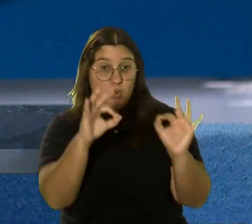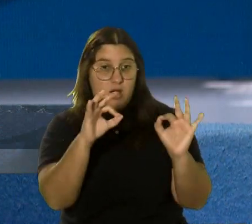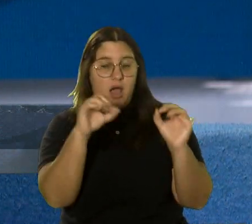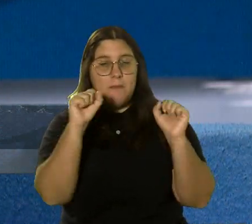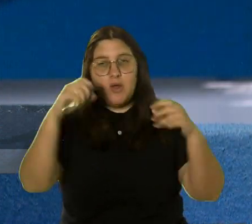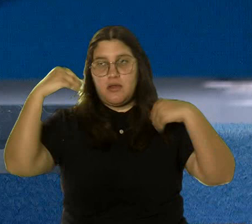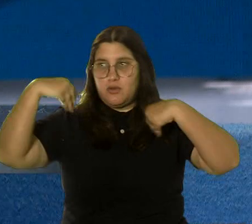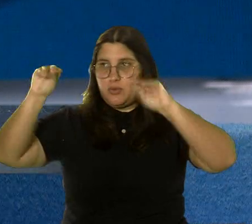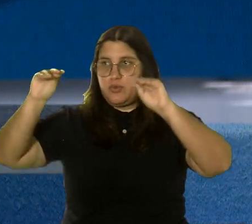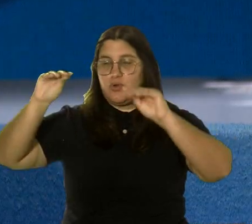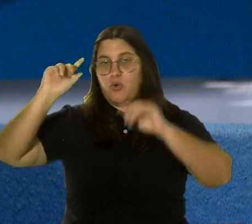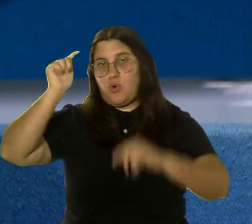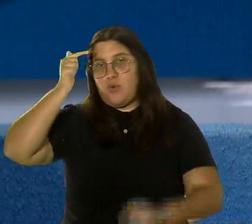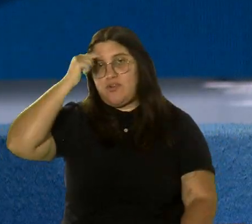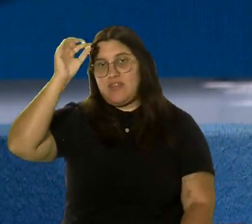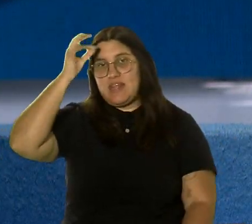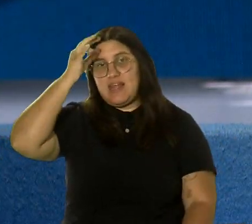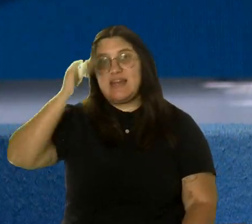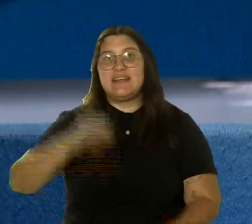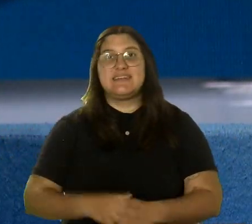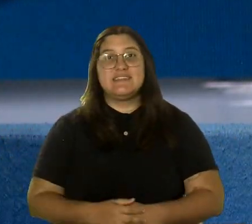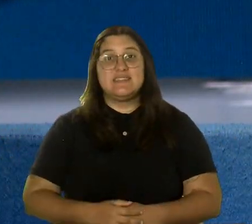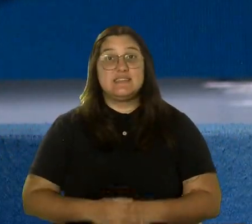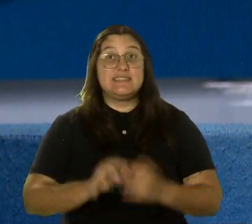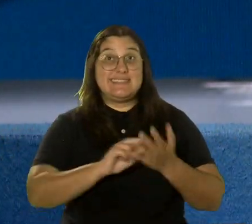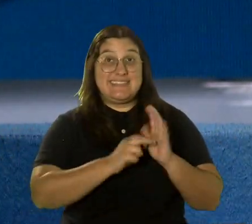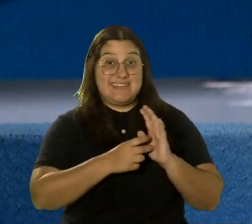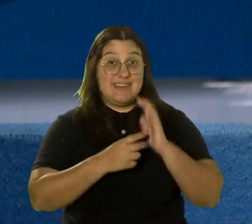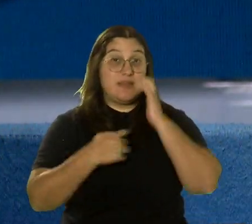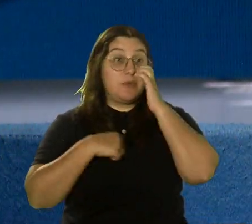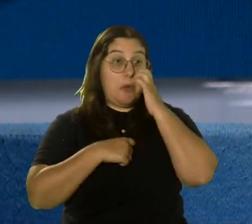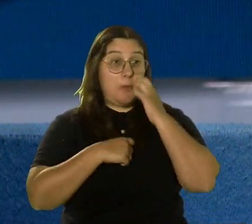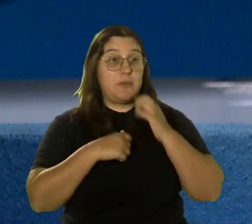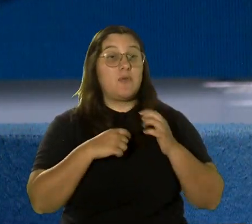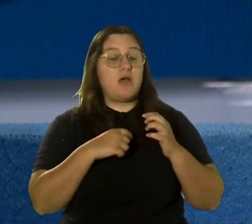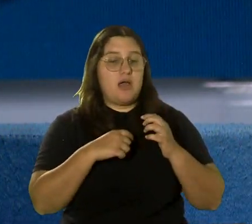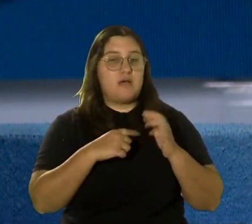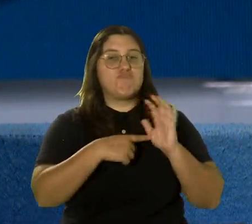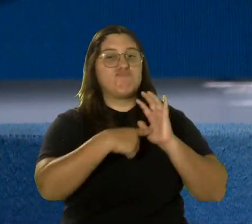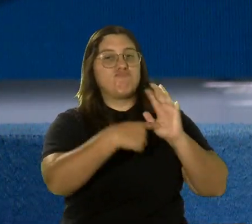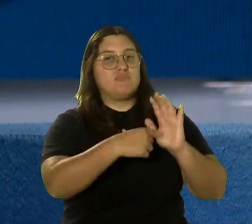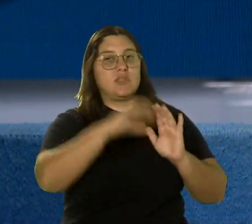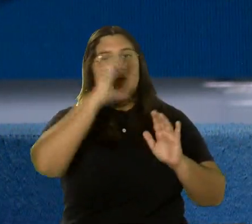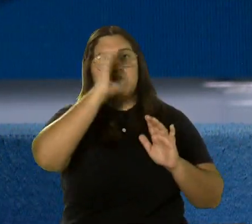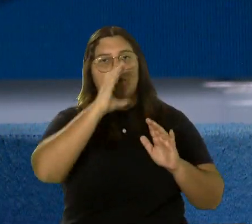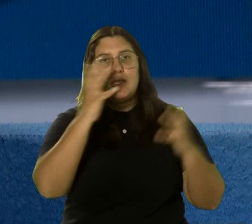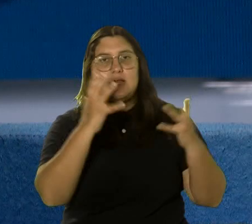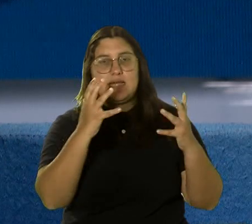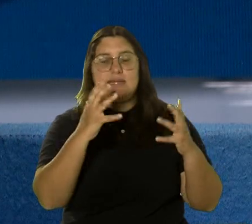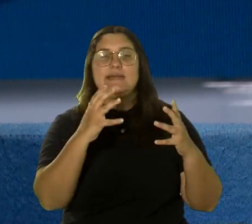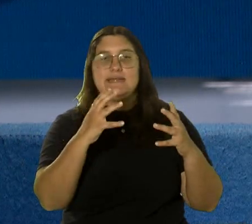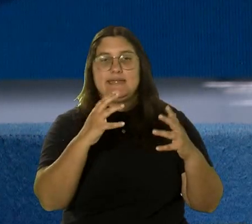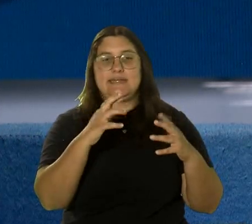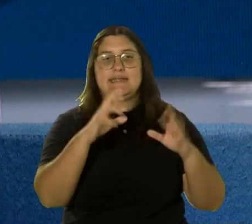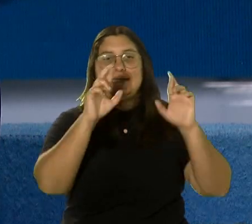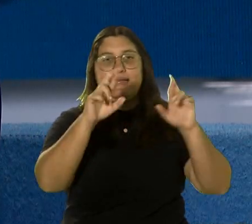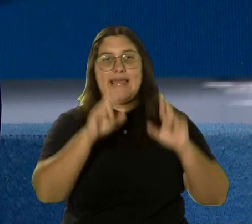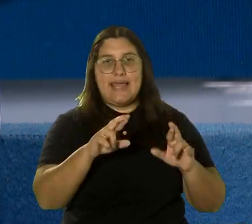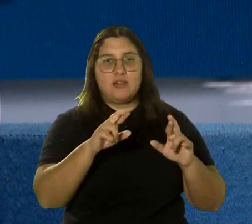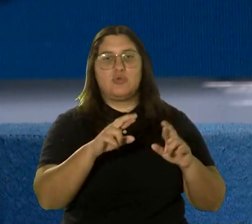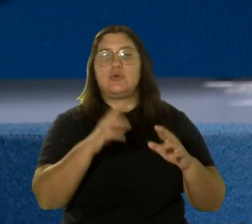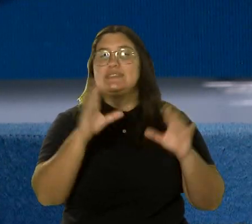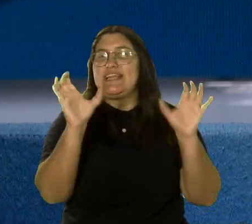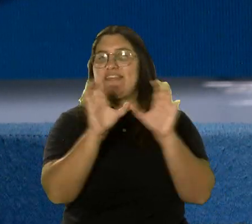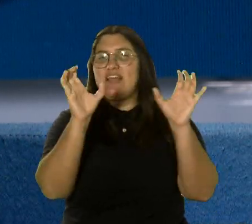poder venderle al gobierno federal. O sea que lo dirigimos en lo que es entonces la búsqueda, lo que es adquirir el registro SAM, certificaciones de pequeño